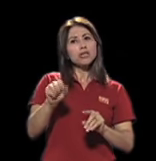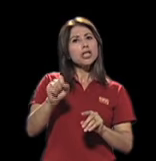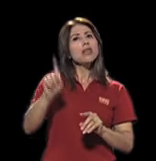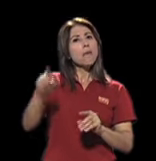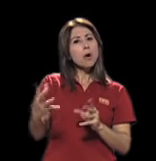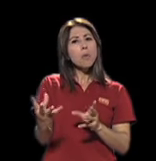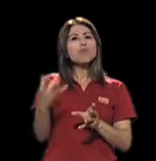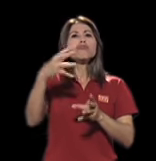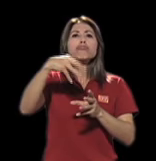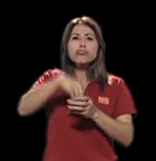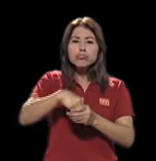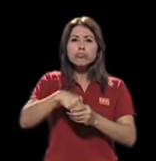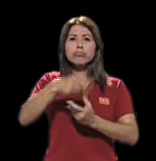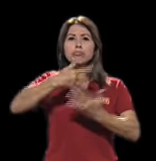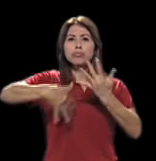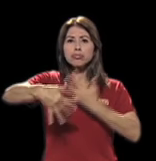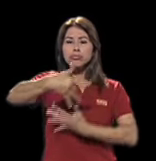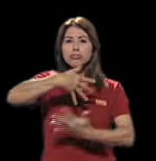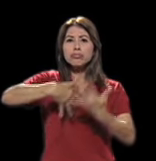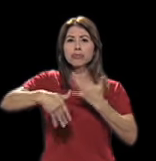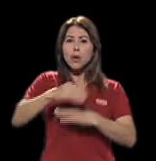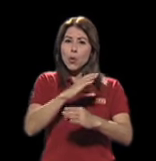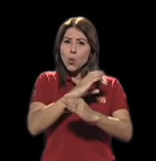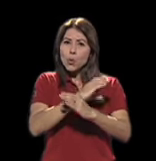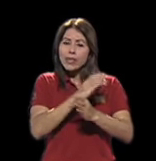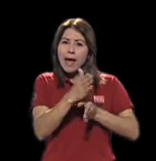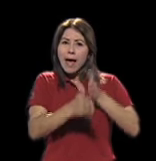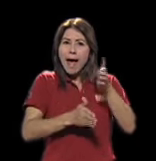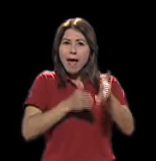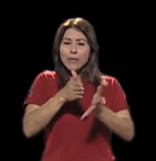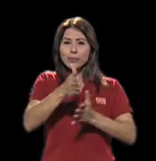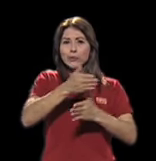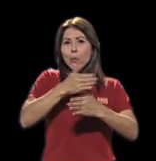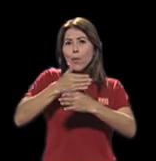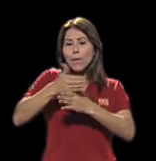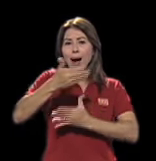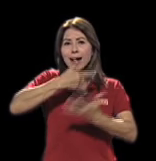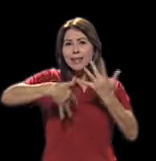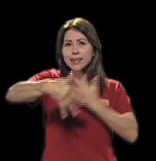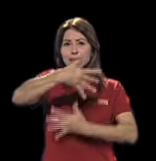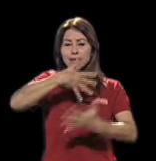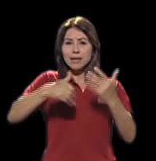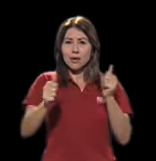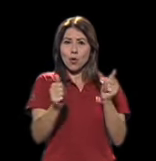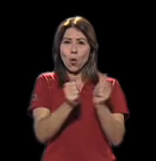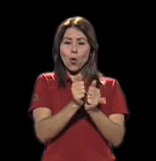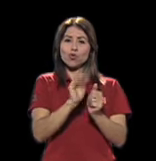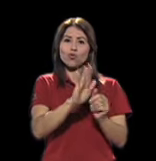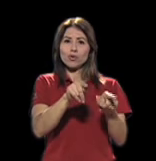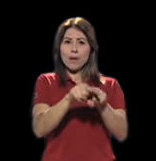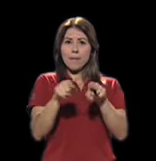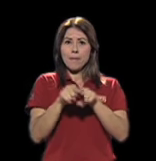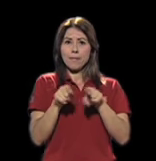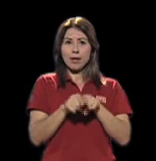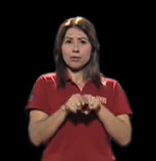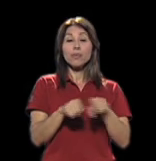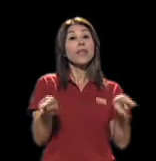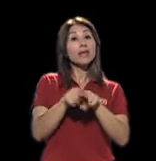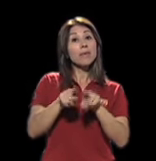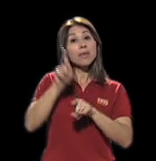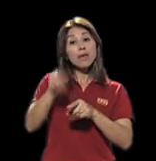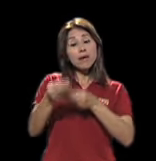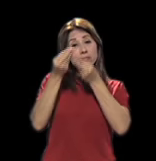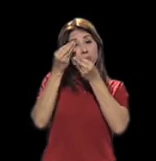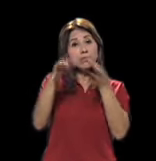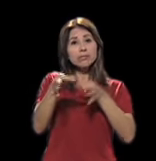compartir con ese hermano o esa hermana. Y hay algo importante también, hacerles ver que todos los seres